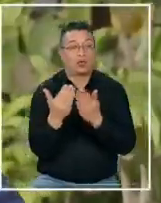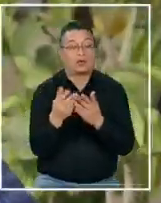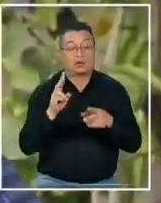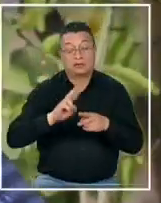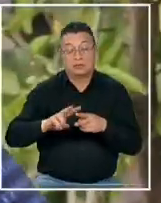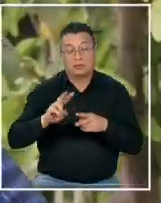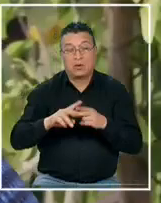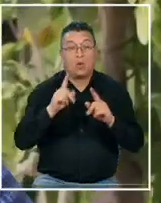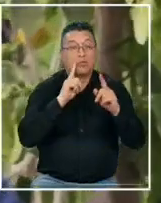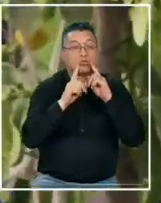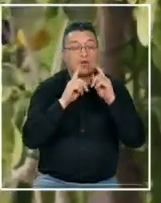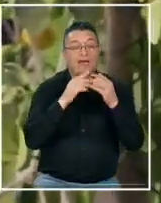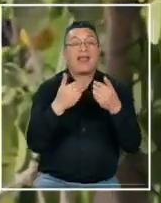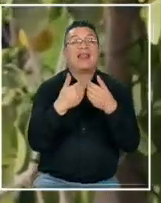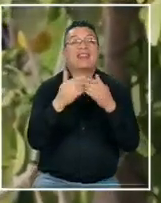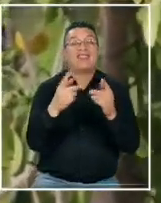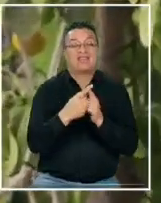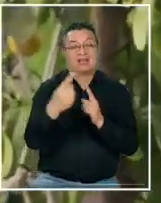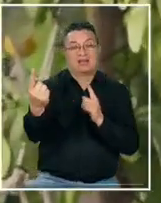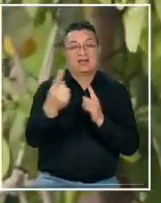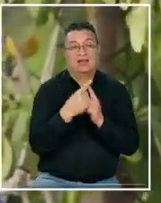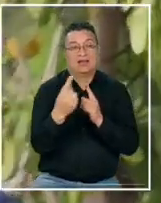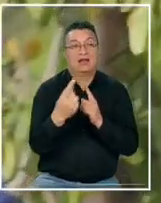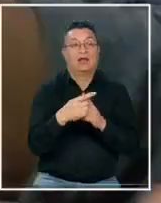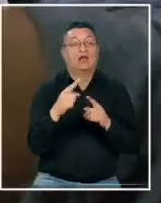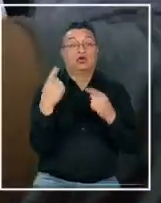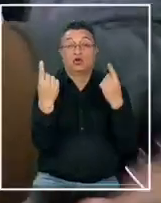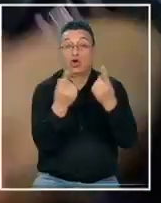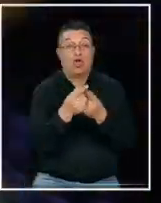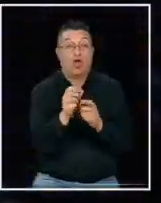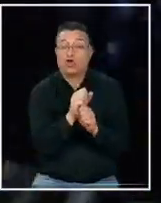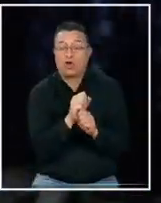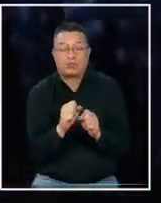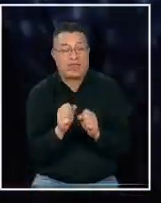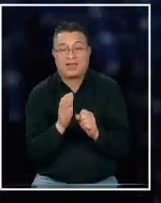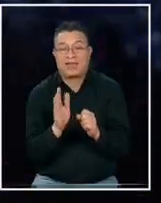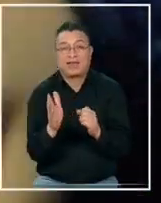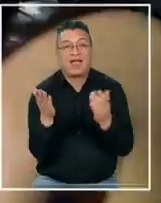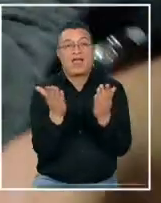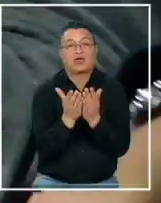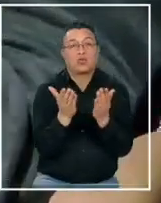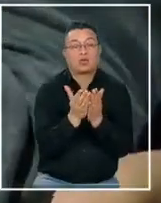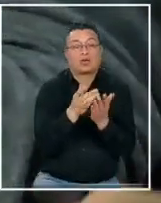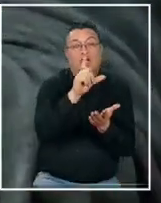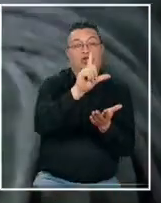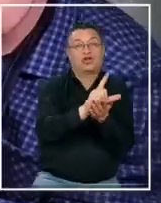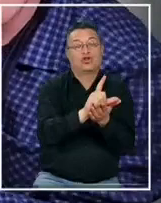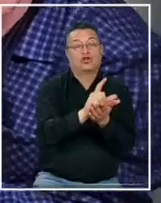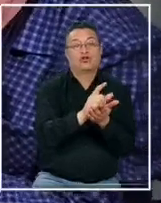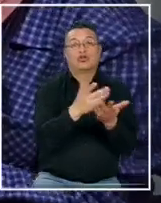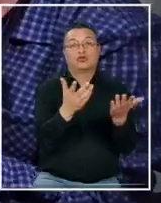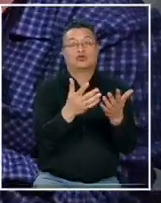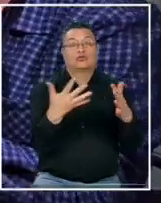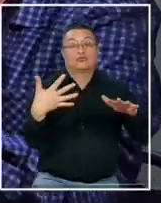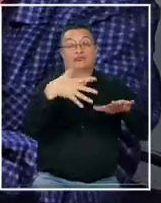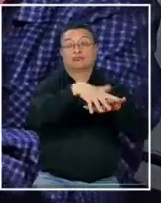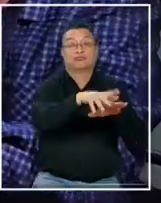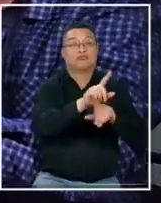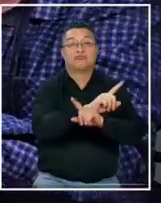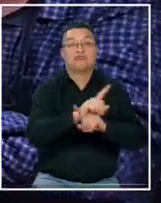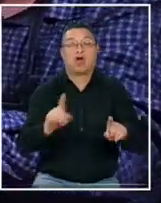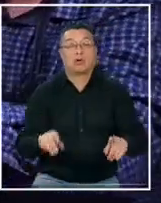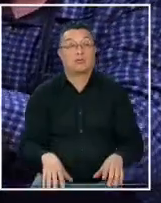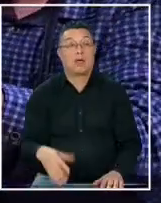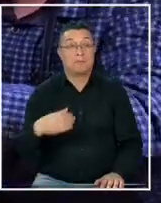exámenes libres todos alumnos que se vieron imposibilitados de continuar sus estudios en un establecimiento educacional de hecho mi hijo